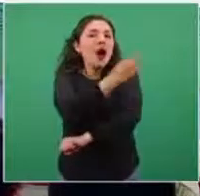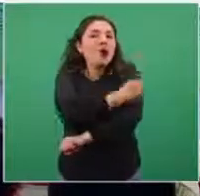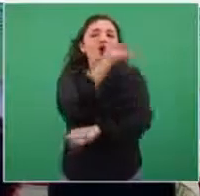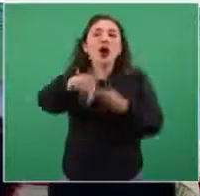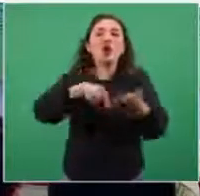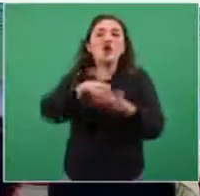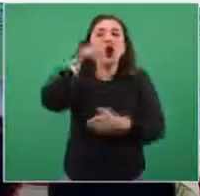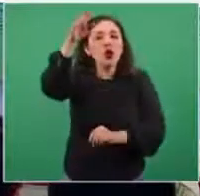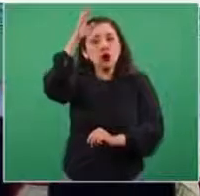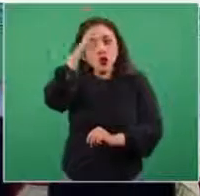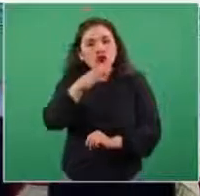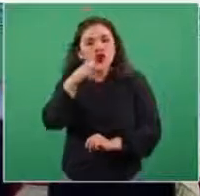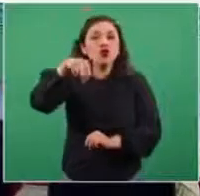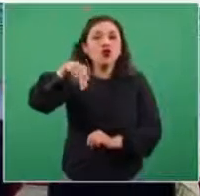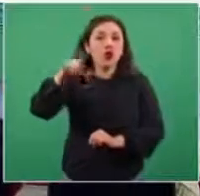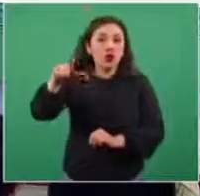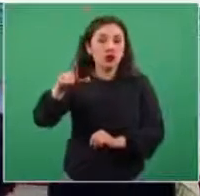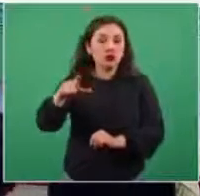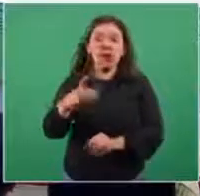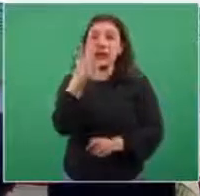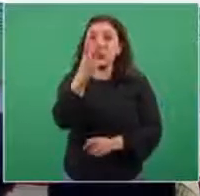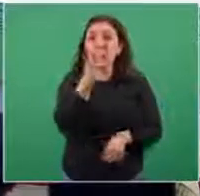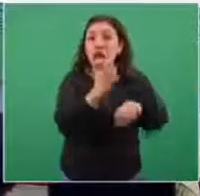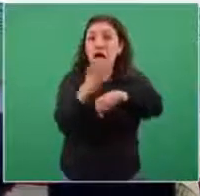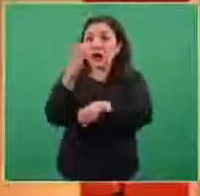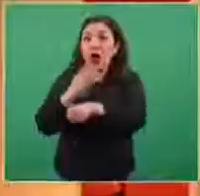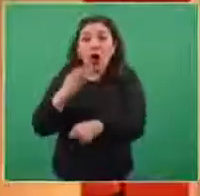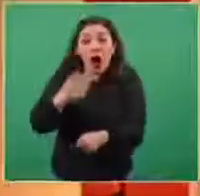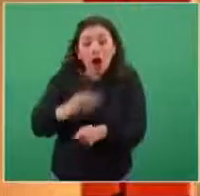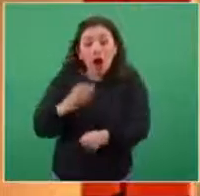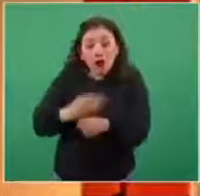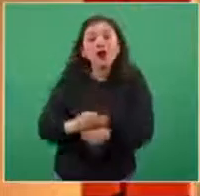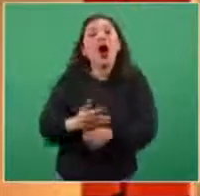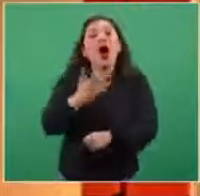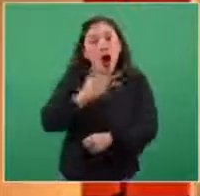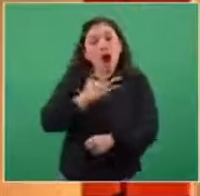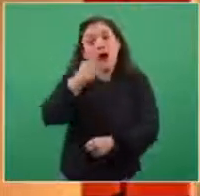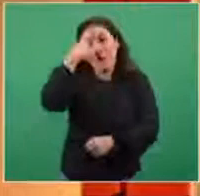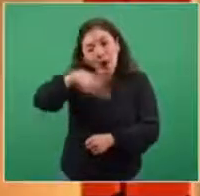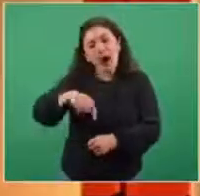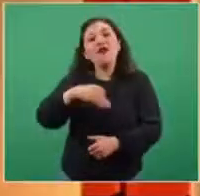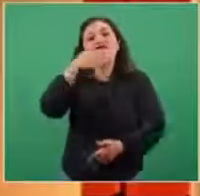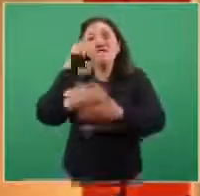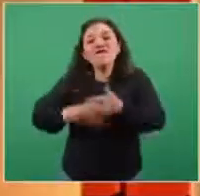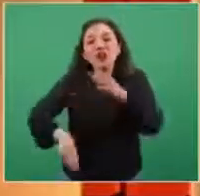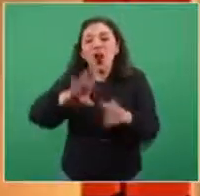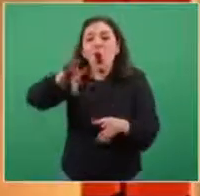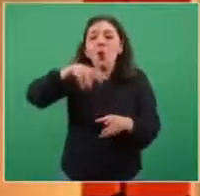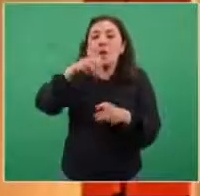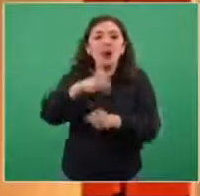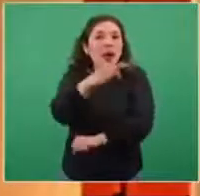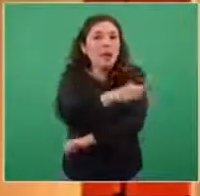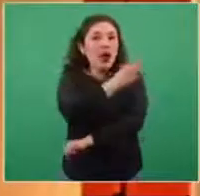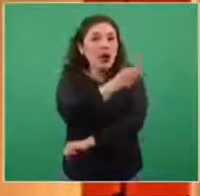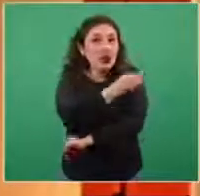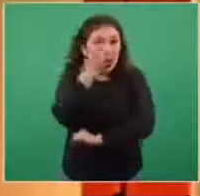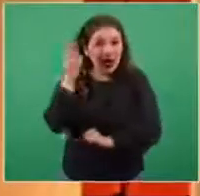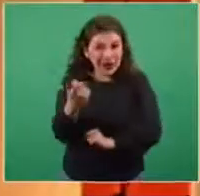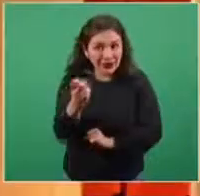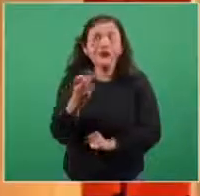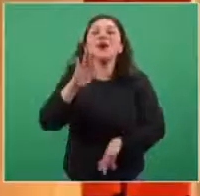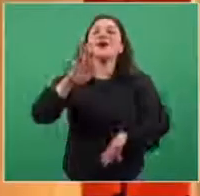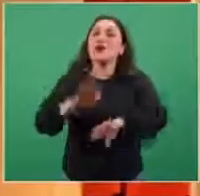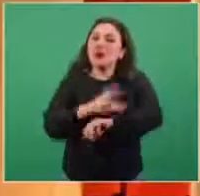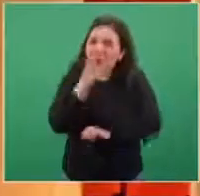Coahuila y Nuevo León. Son las únicas tres entidades federativas que restan por completar esta vacunación y esta es la